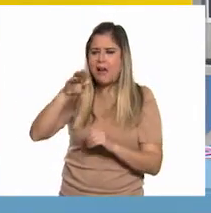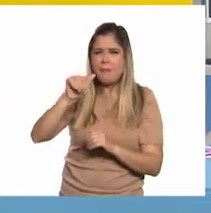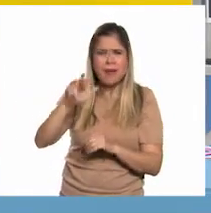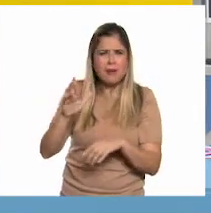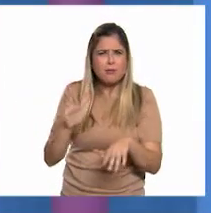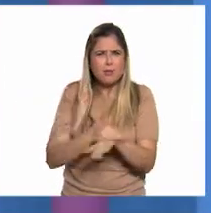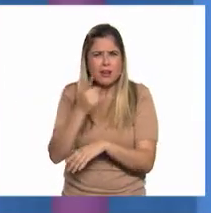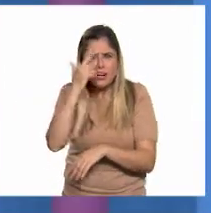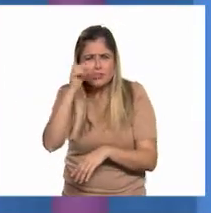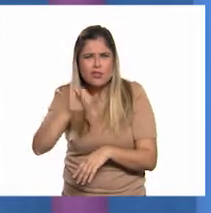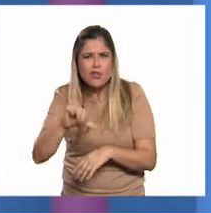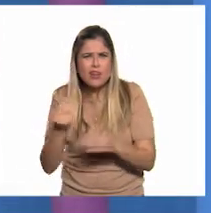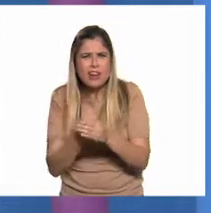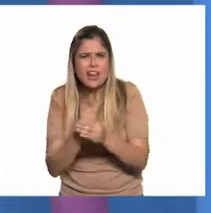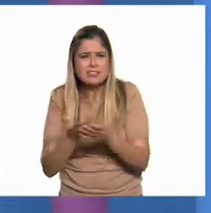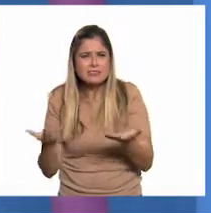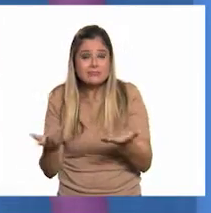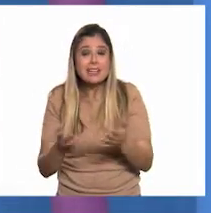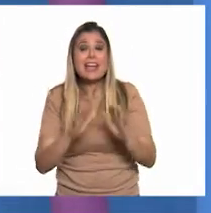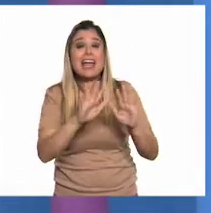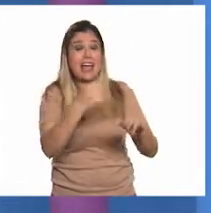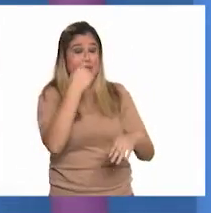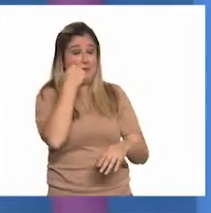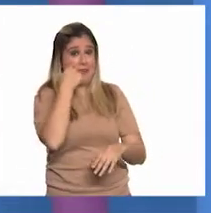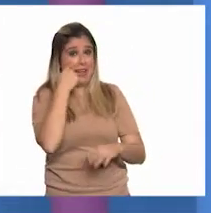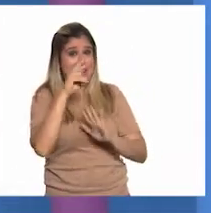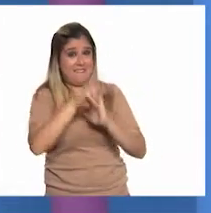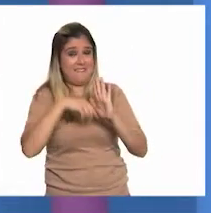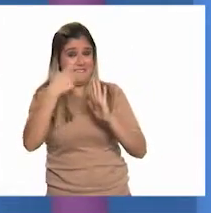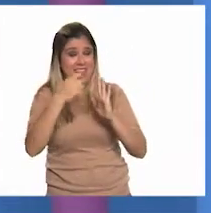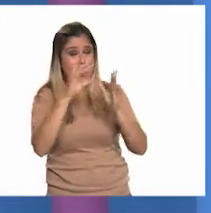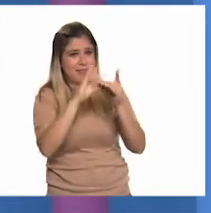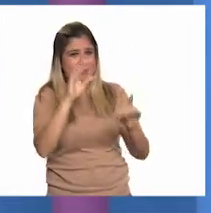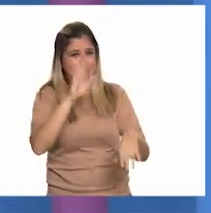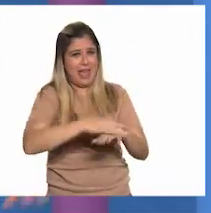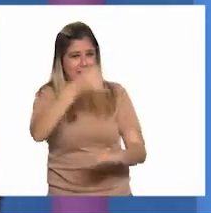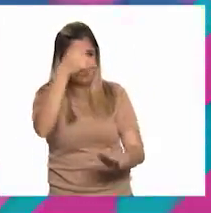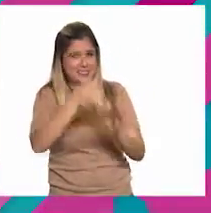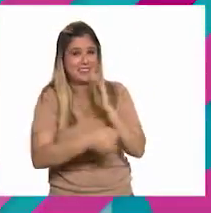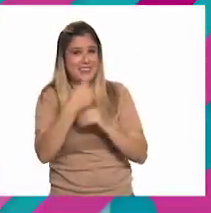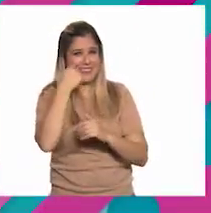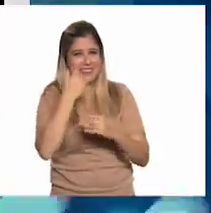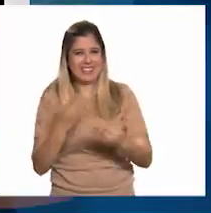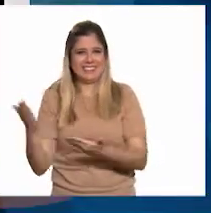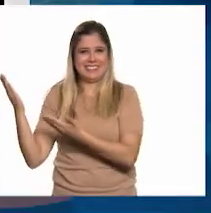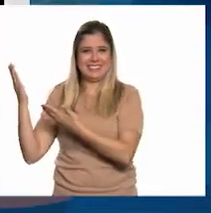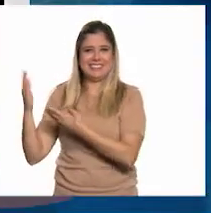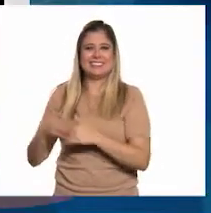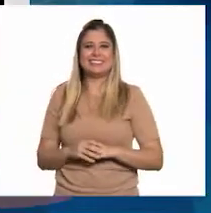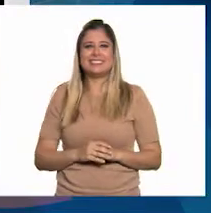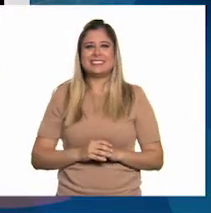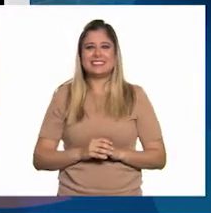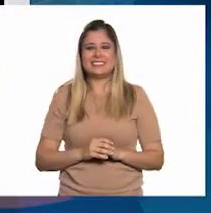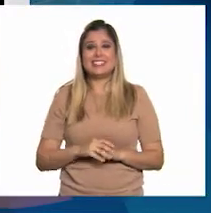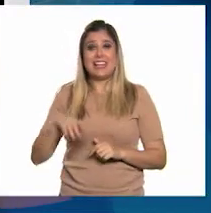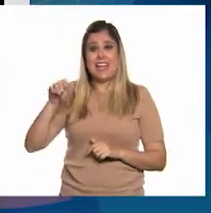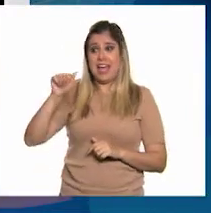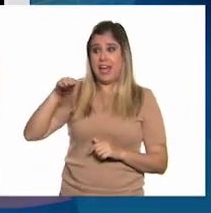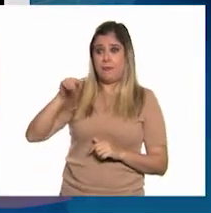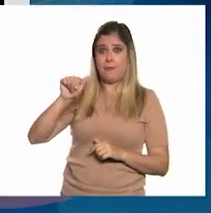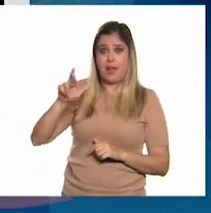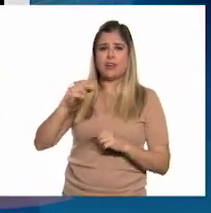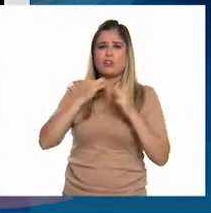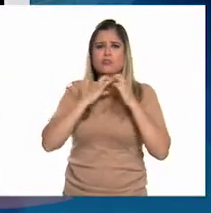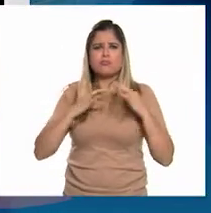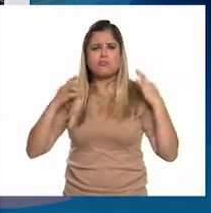clase de hoy? Para eso te invito a ver el siguiente video. Adelante. Ámbar, joya mexicana,